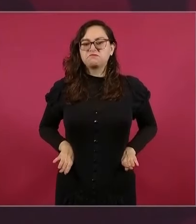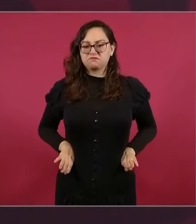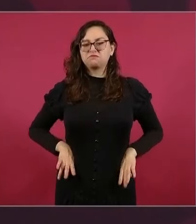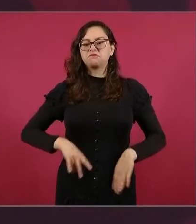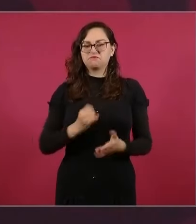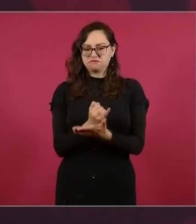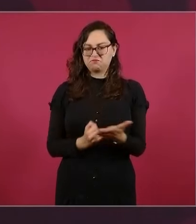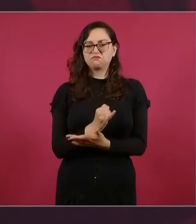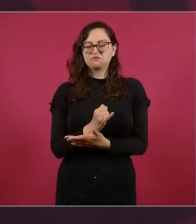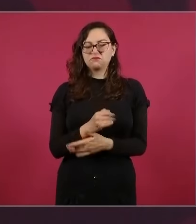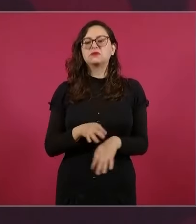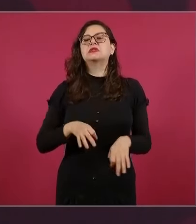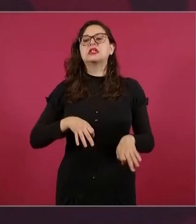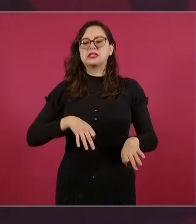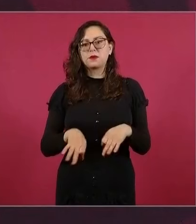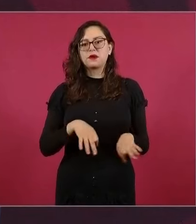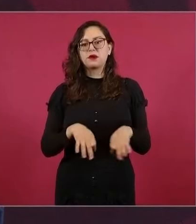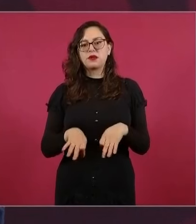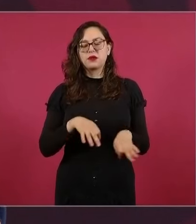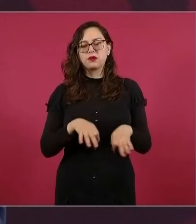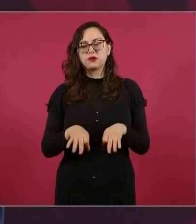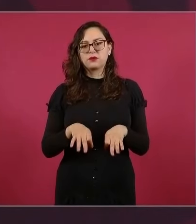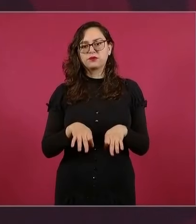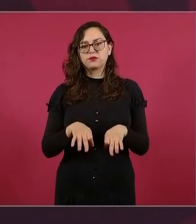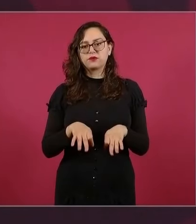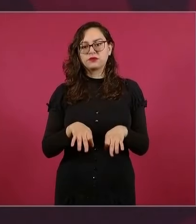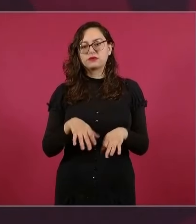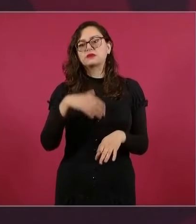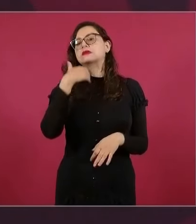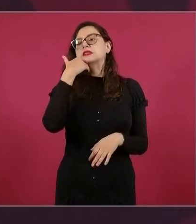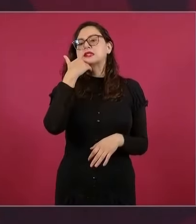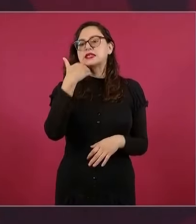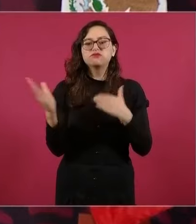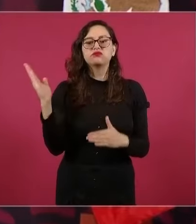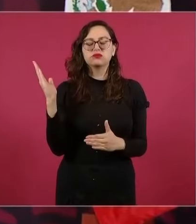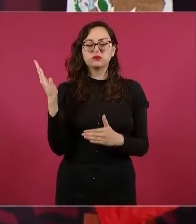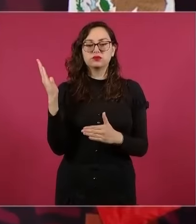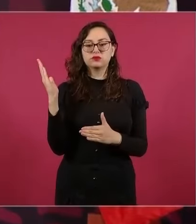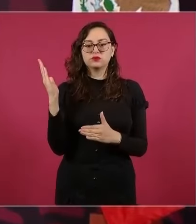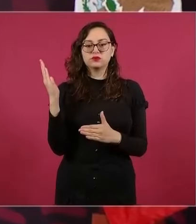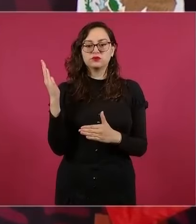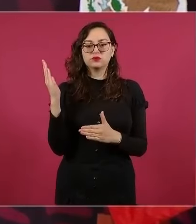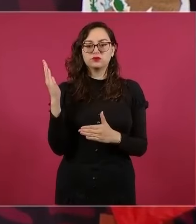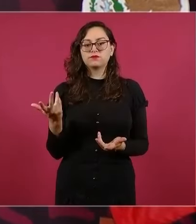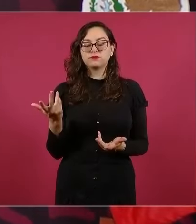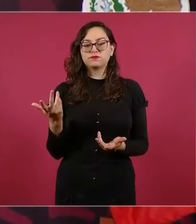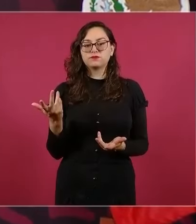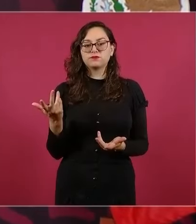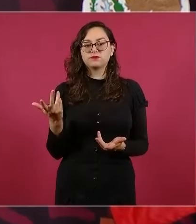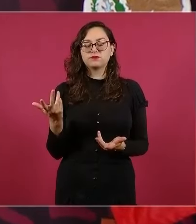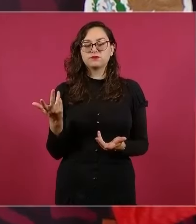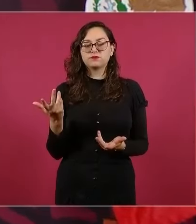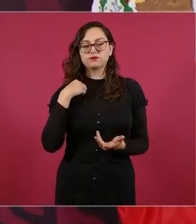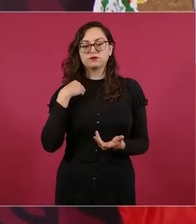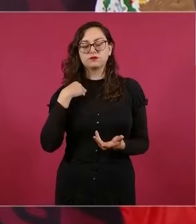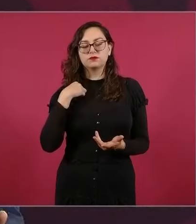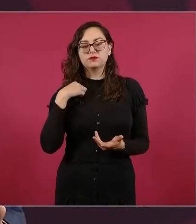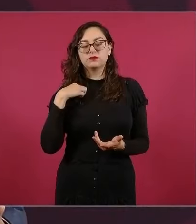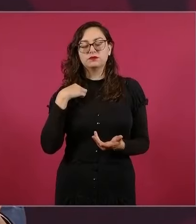su vocación de trabajo, su deseo de salir adelante y de hacerlo de manera